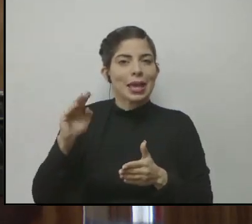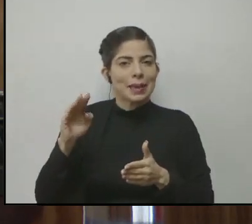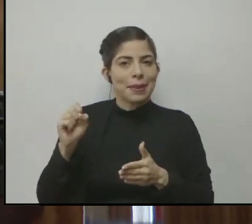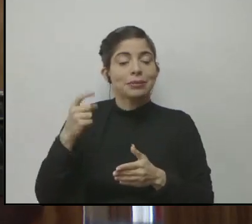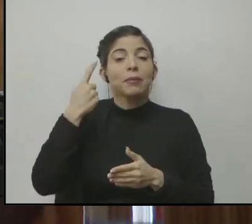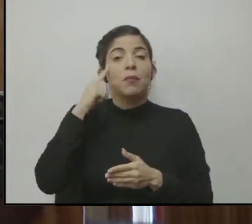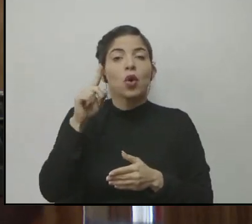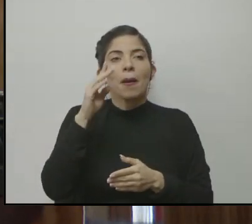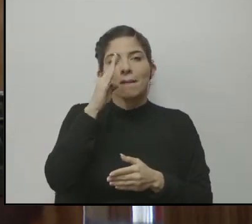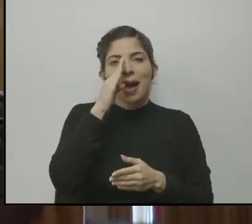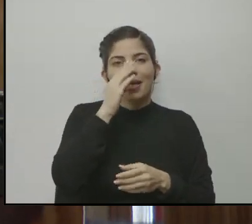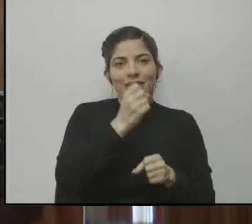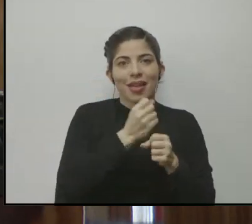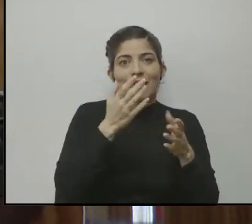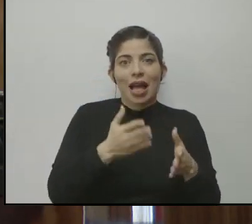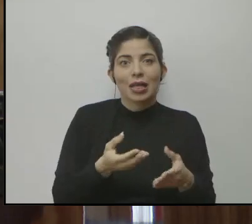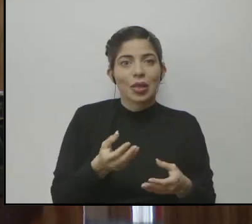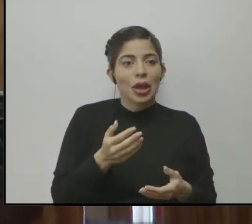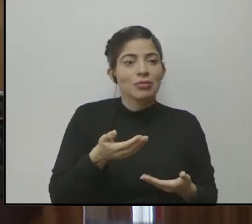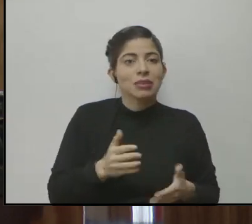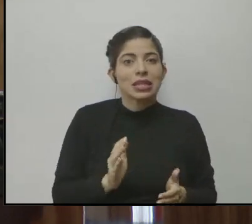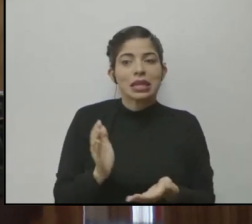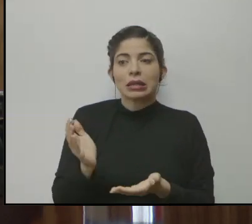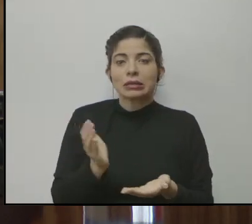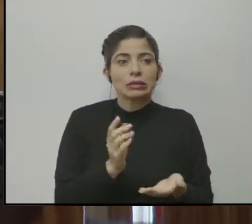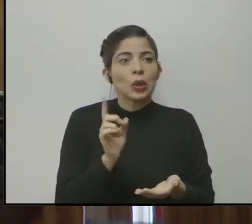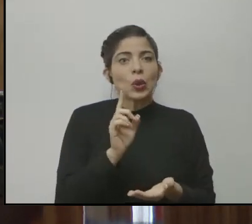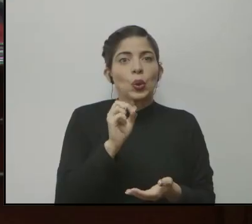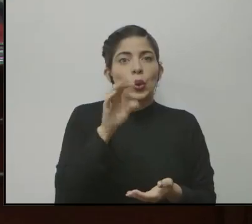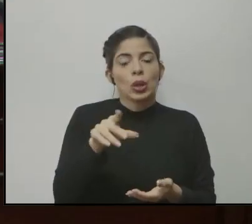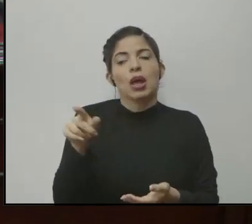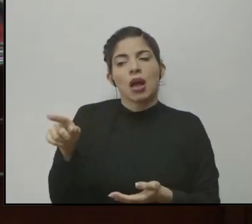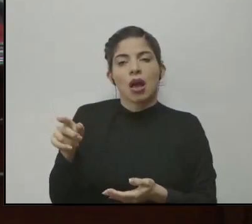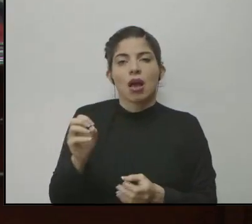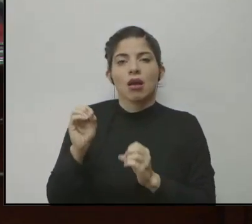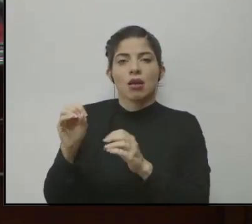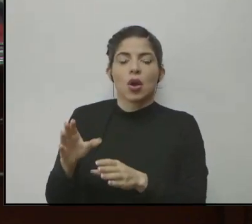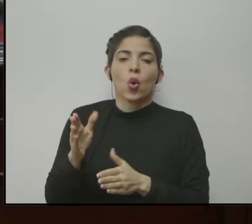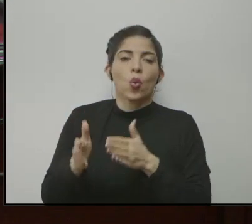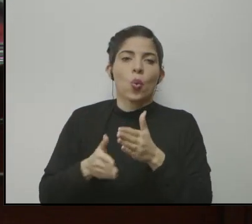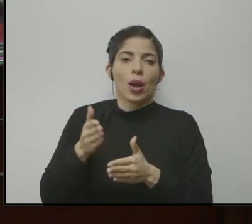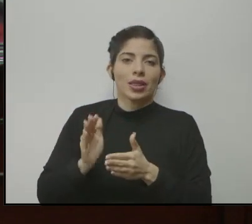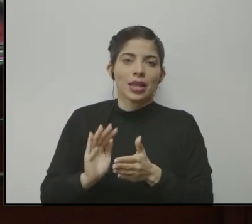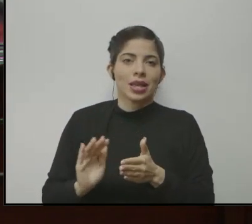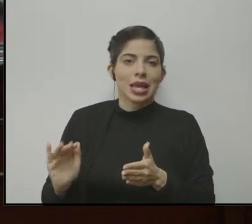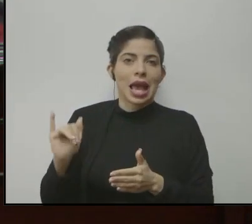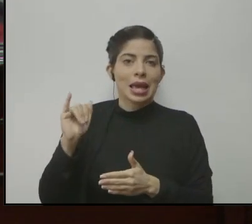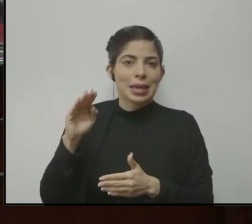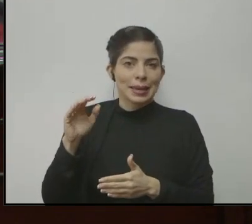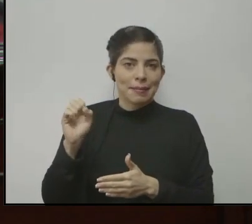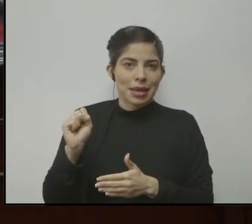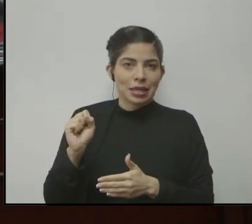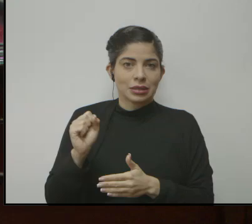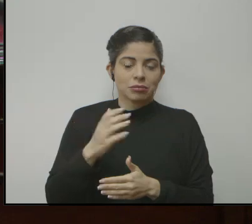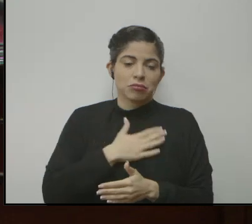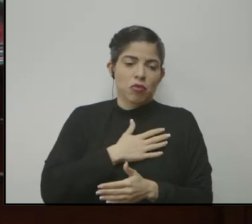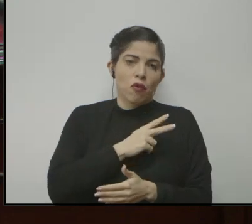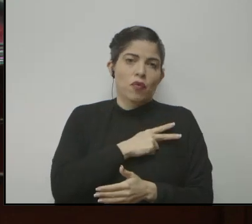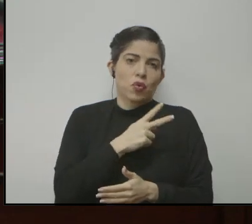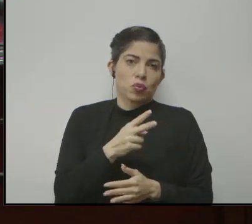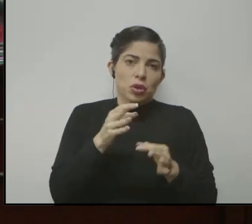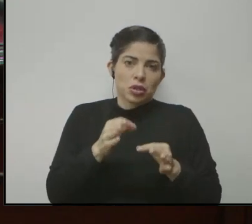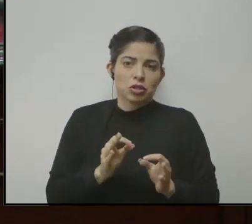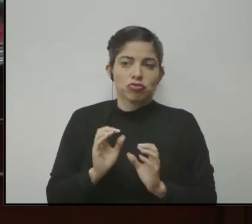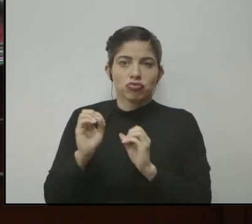las madres trabajadoras que no tienen que dejar a sus hijos, llevan a las guarderías de Lima, a sus niños de manera voluntaria